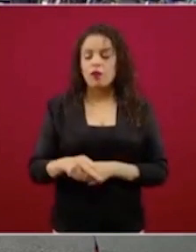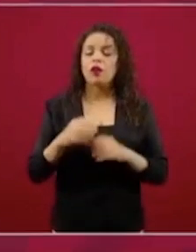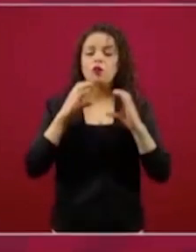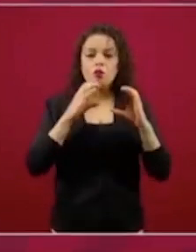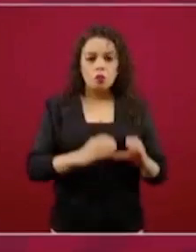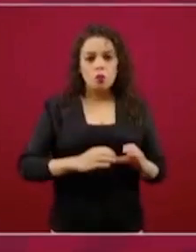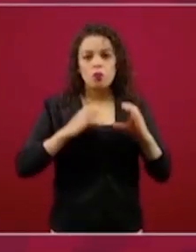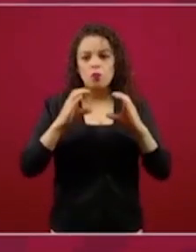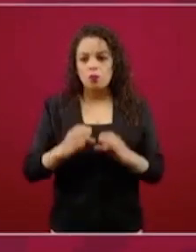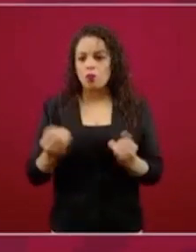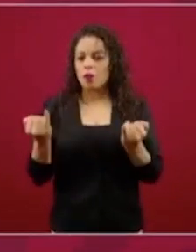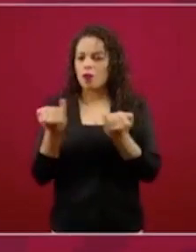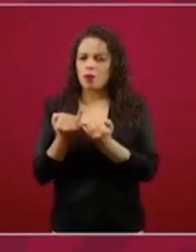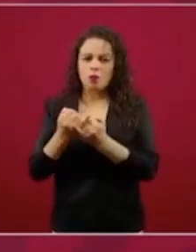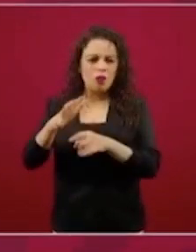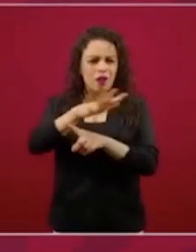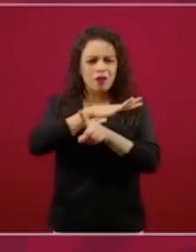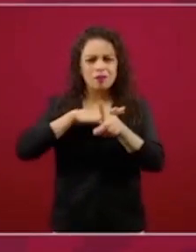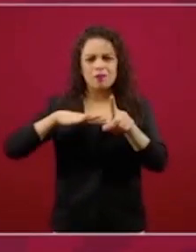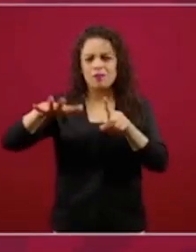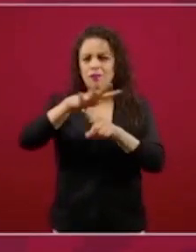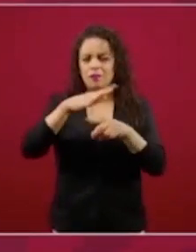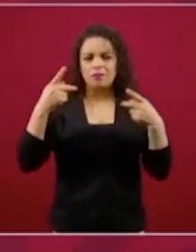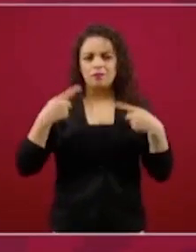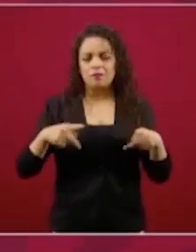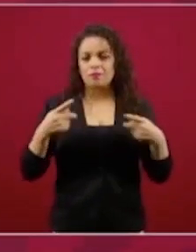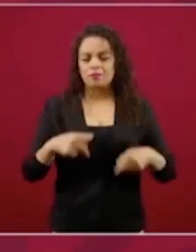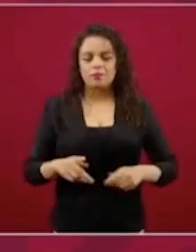conmovedor.